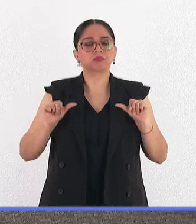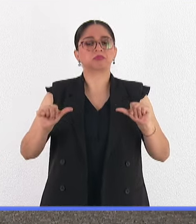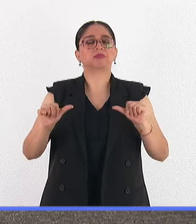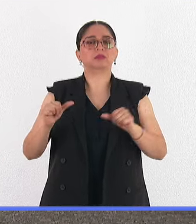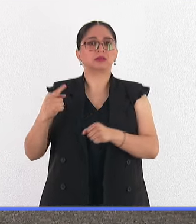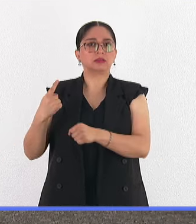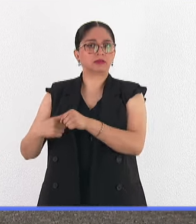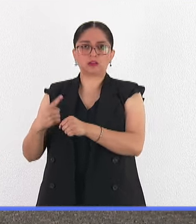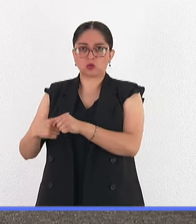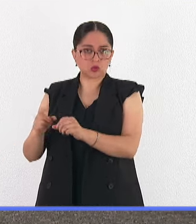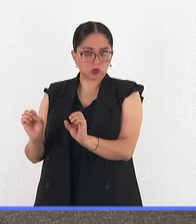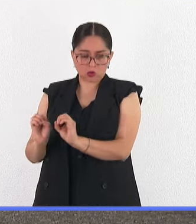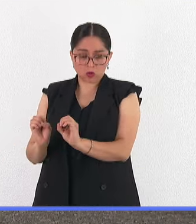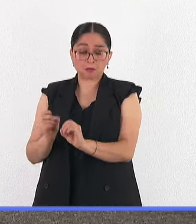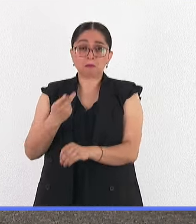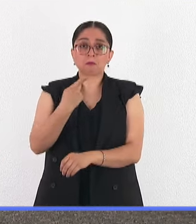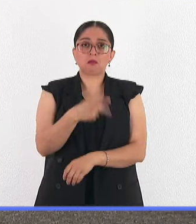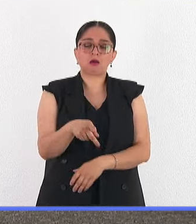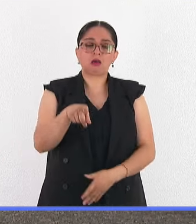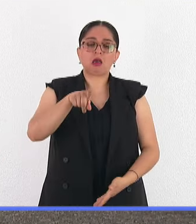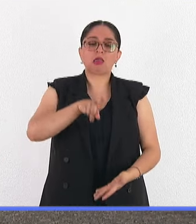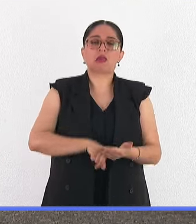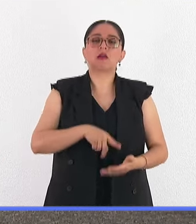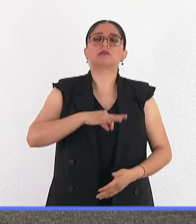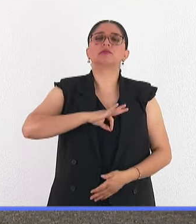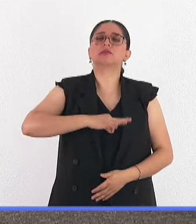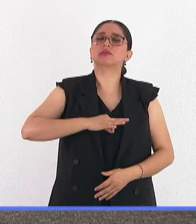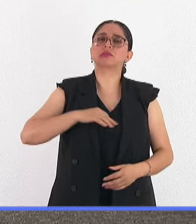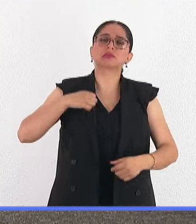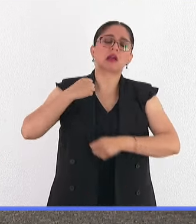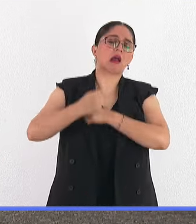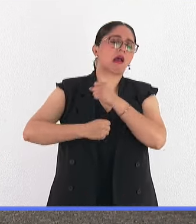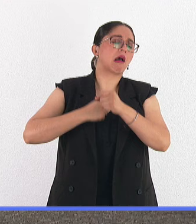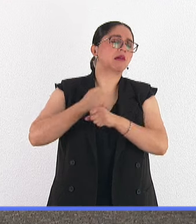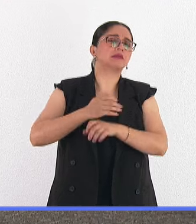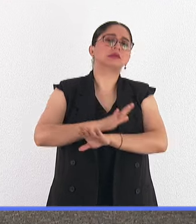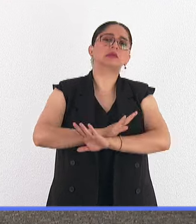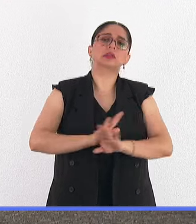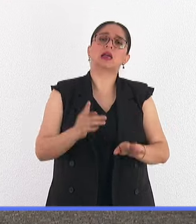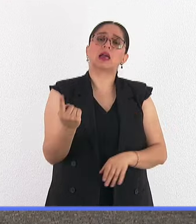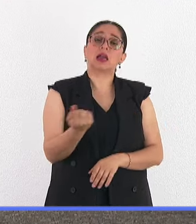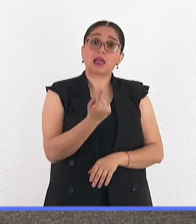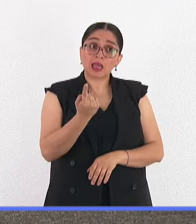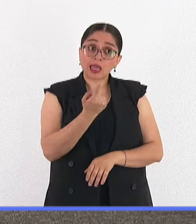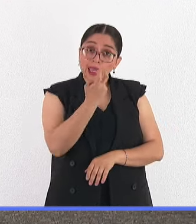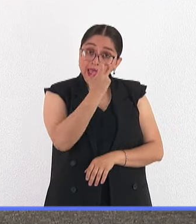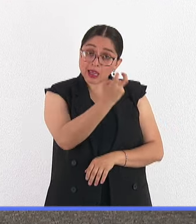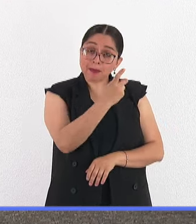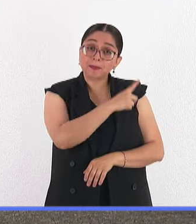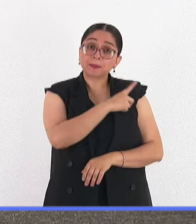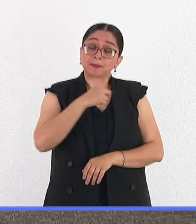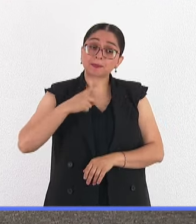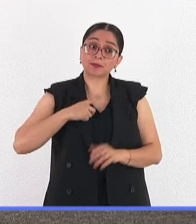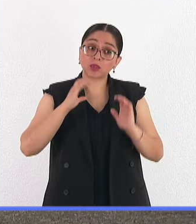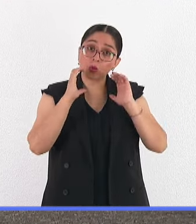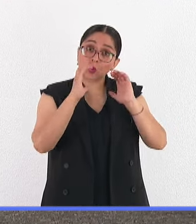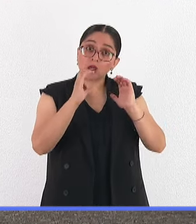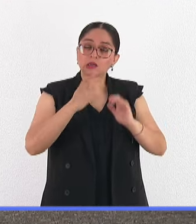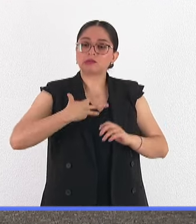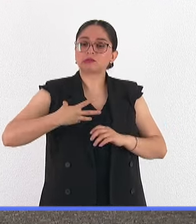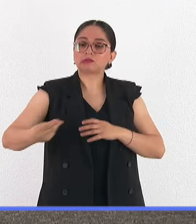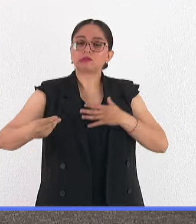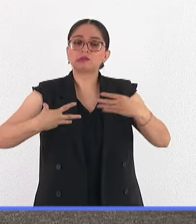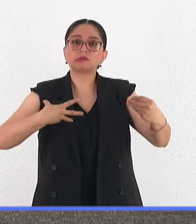estar infectadas toda su vida. Y eso tiene otras implicaciones. tiene implicaciones muy importantes para la transmisión de esta infección.